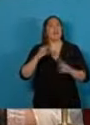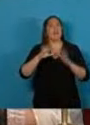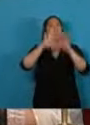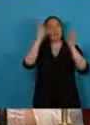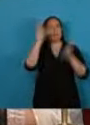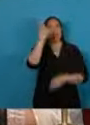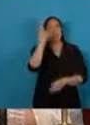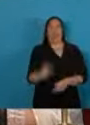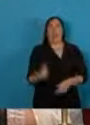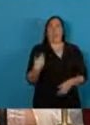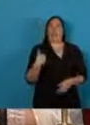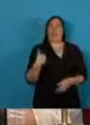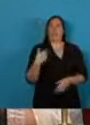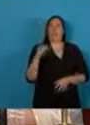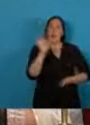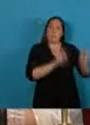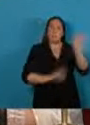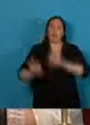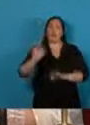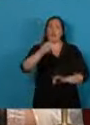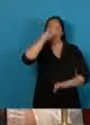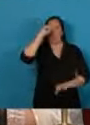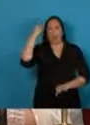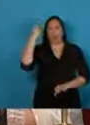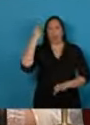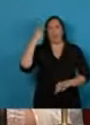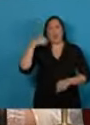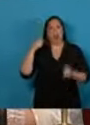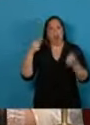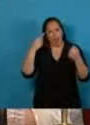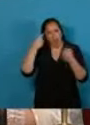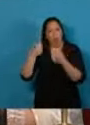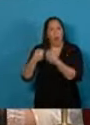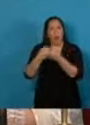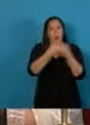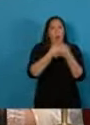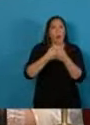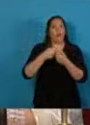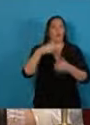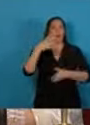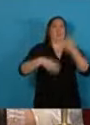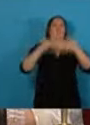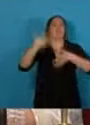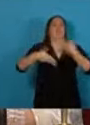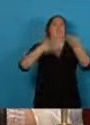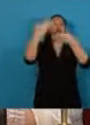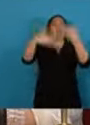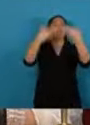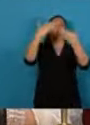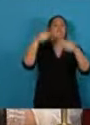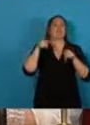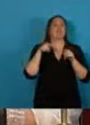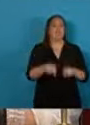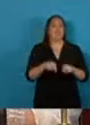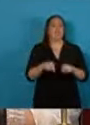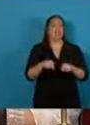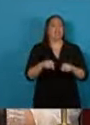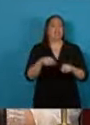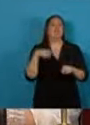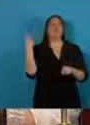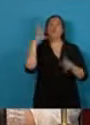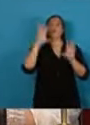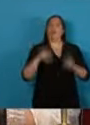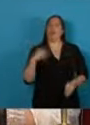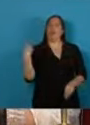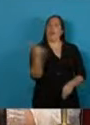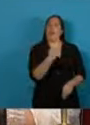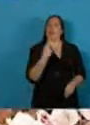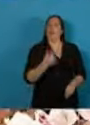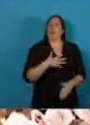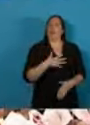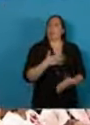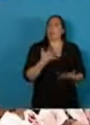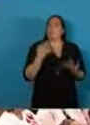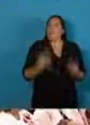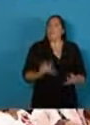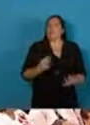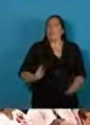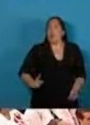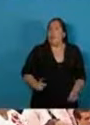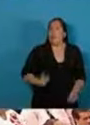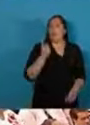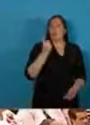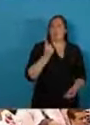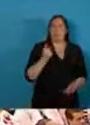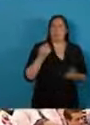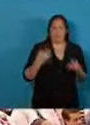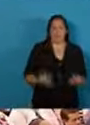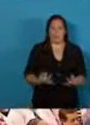un acuerdo estratégico para el desarrollo del cual todos nos sintamos orgullosos por eso